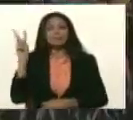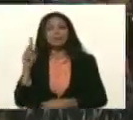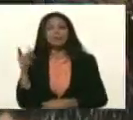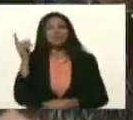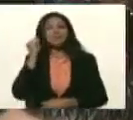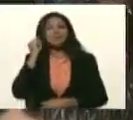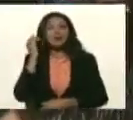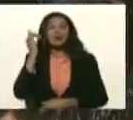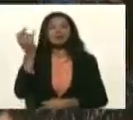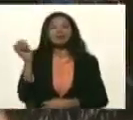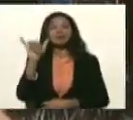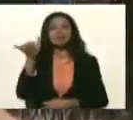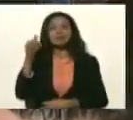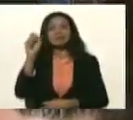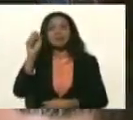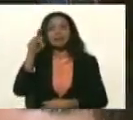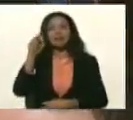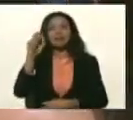Jacqueline Faria,